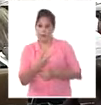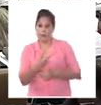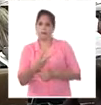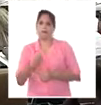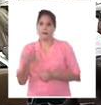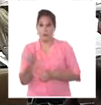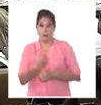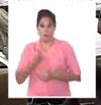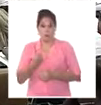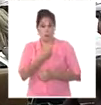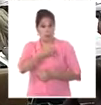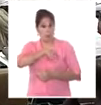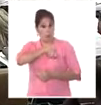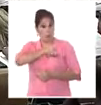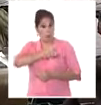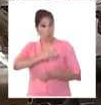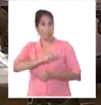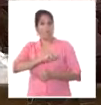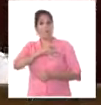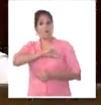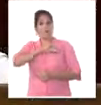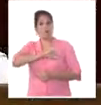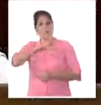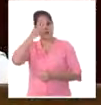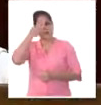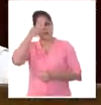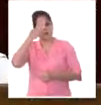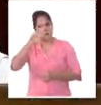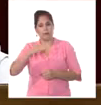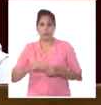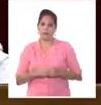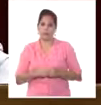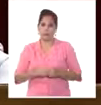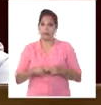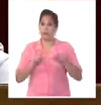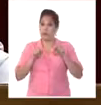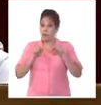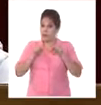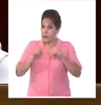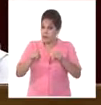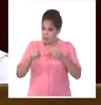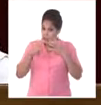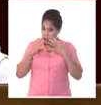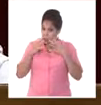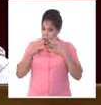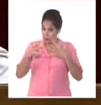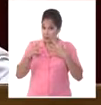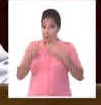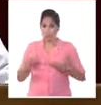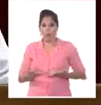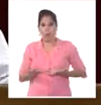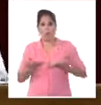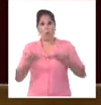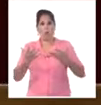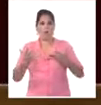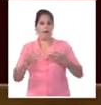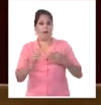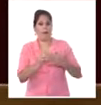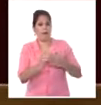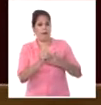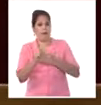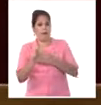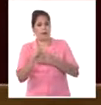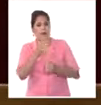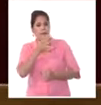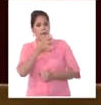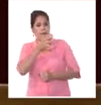nuestro heroico pueblo les agradece de corazón. Constituyese un digno homenaje al legado del comandante en jefe